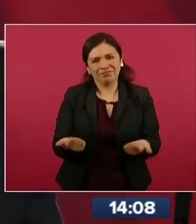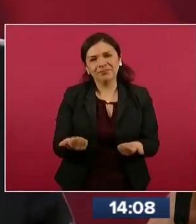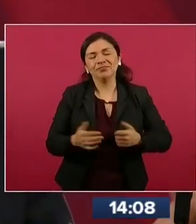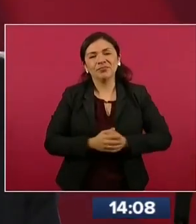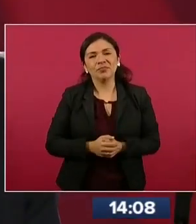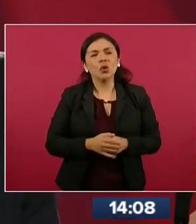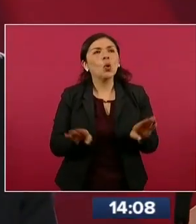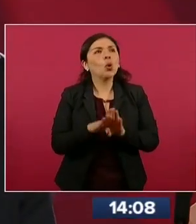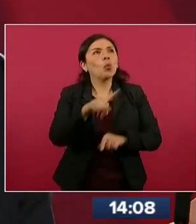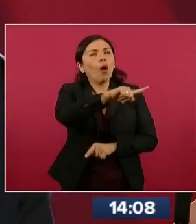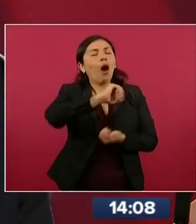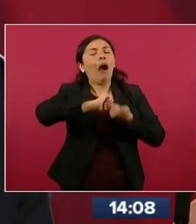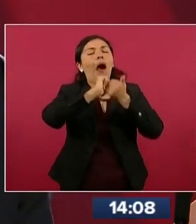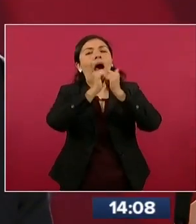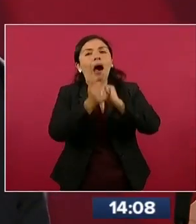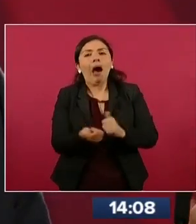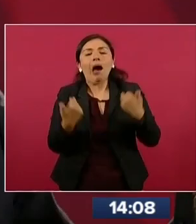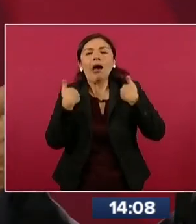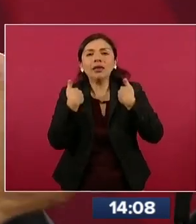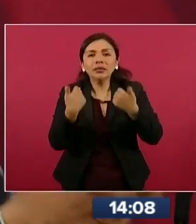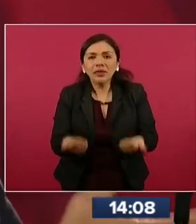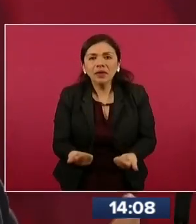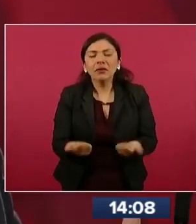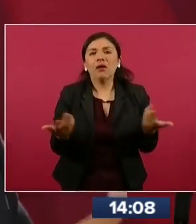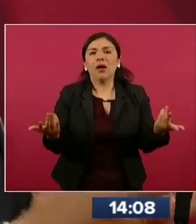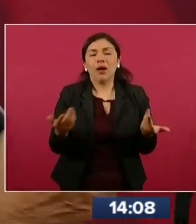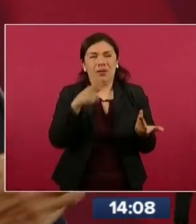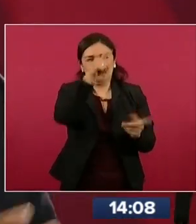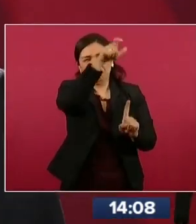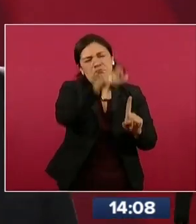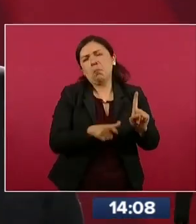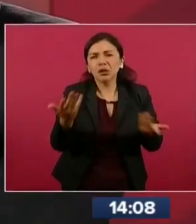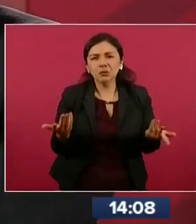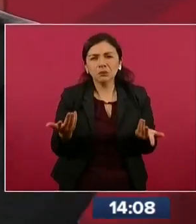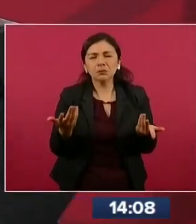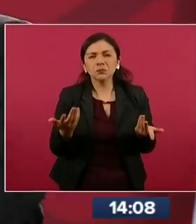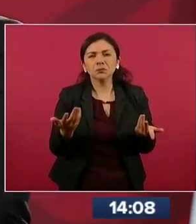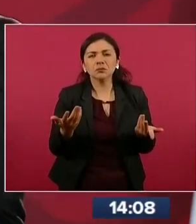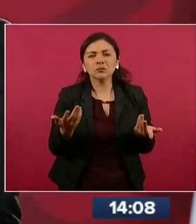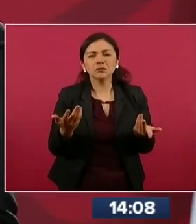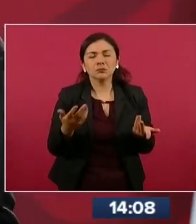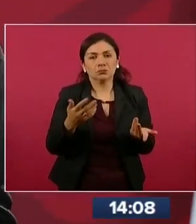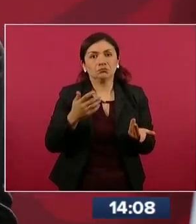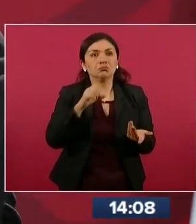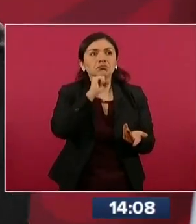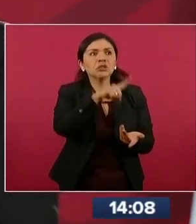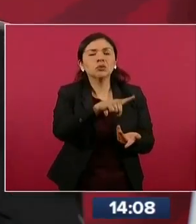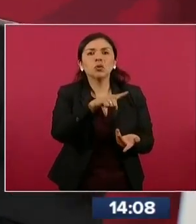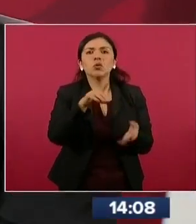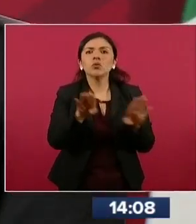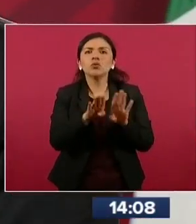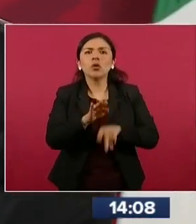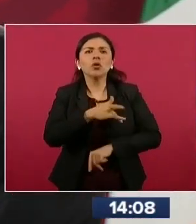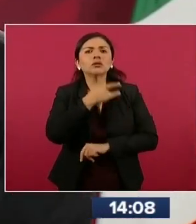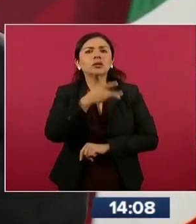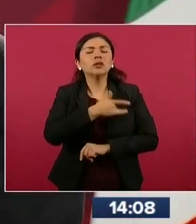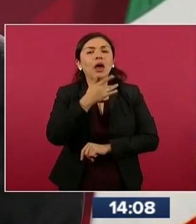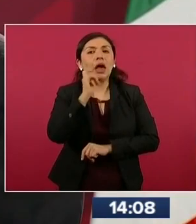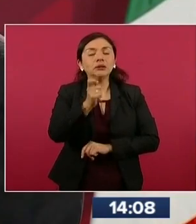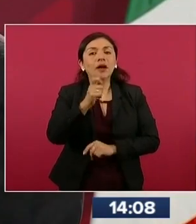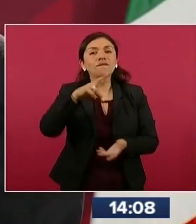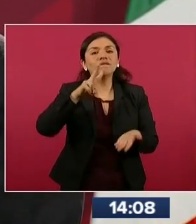sus funciones. Señaló que quienes están esperando una señal se van a quedar sentaditos porque ya no hay tapado.